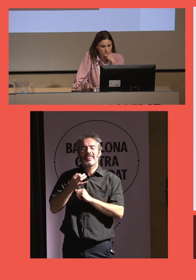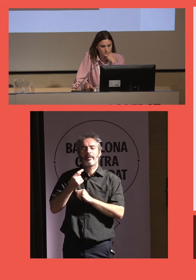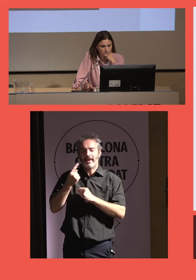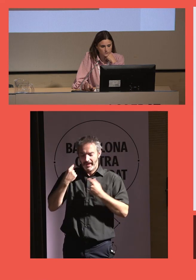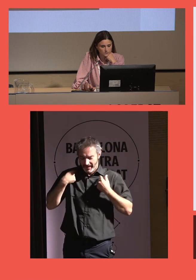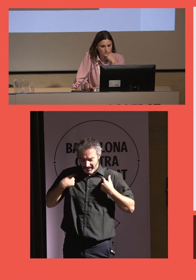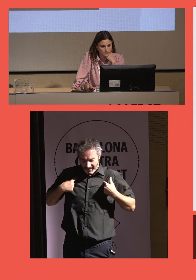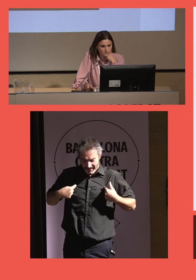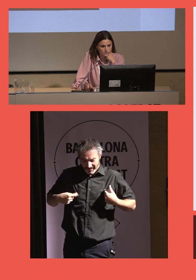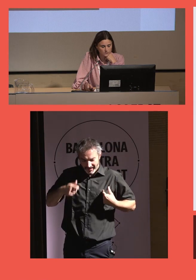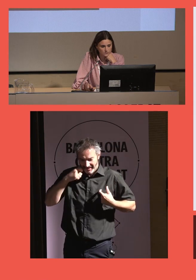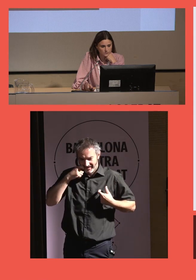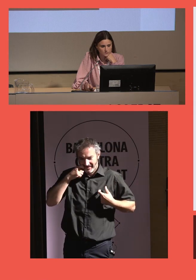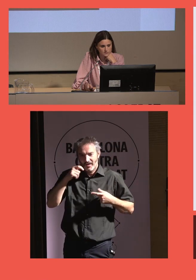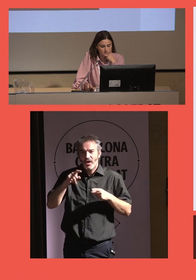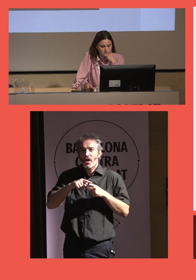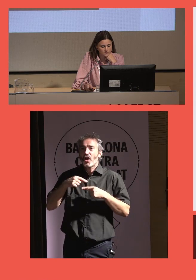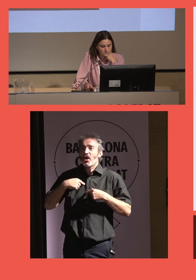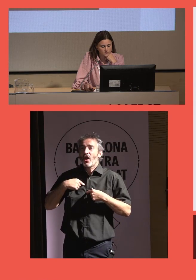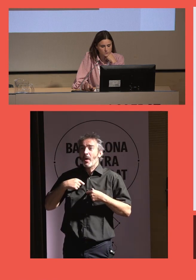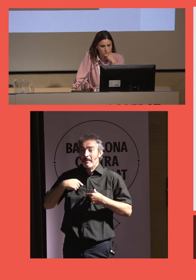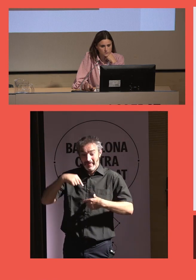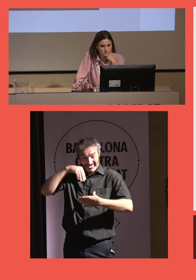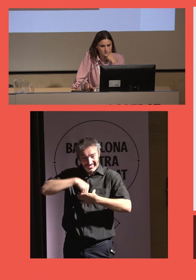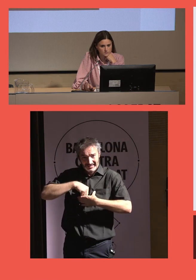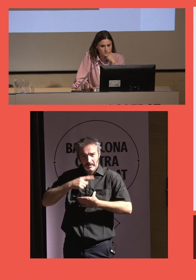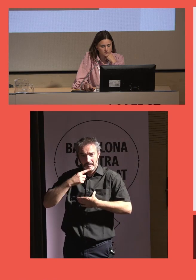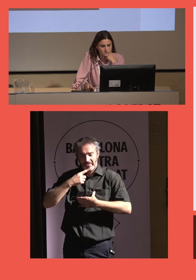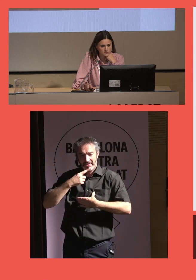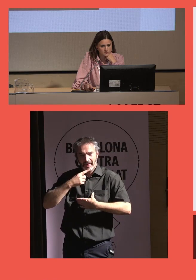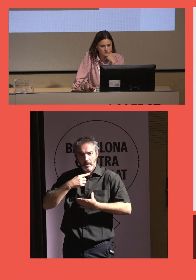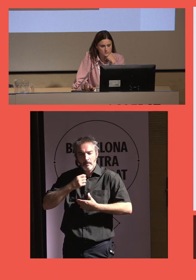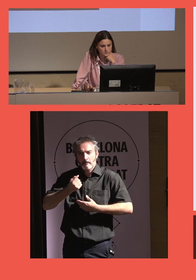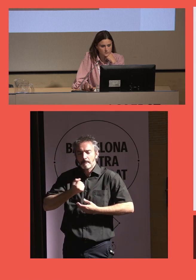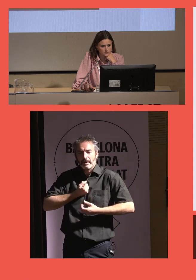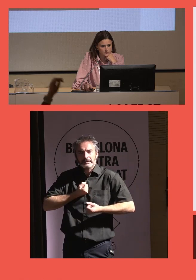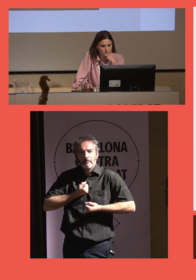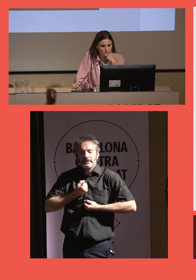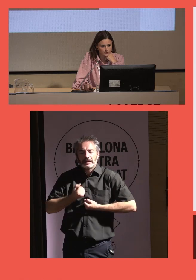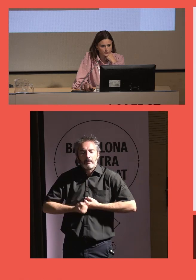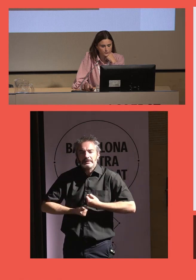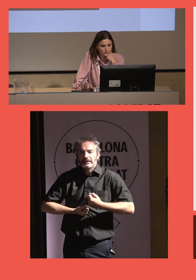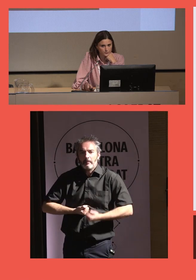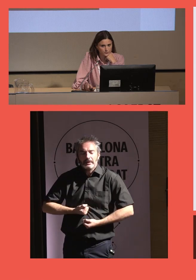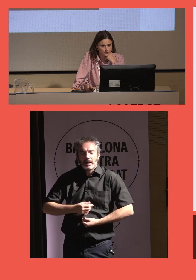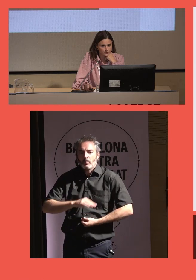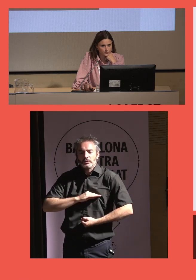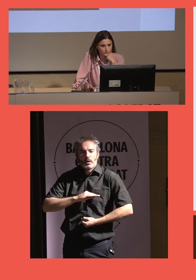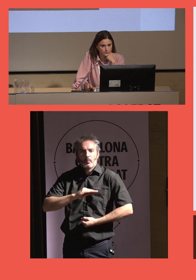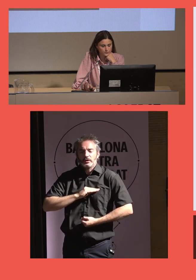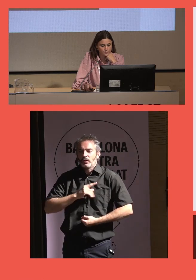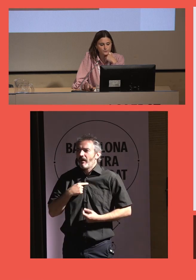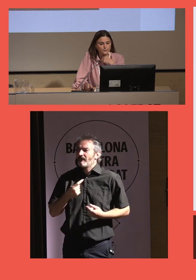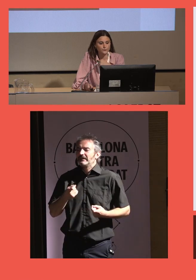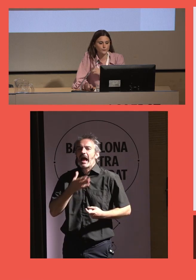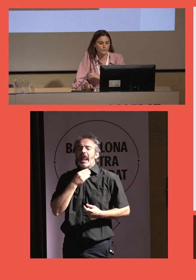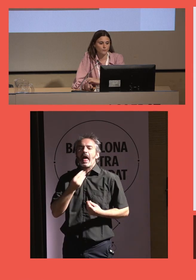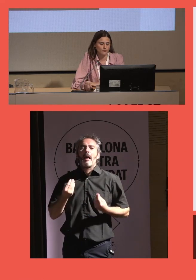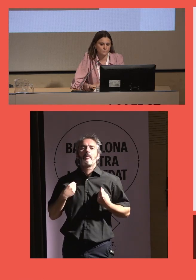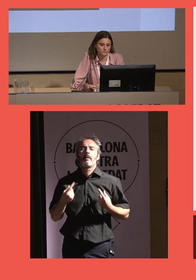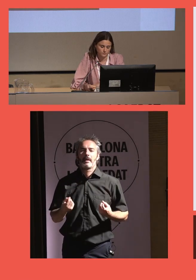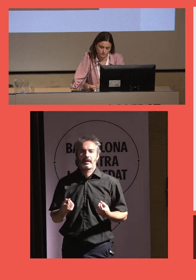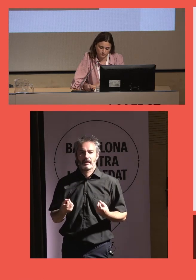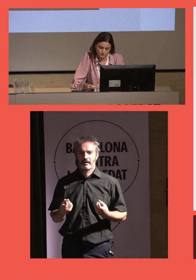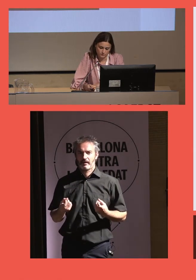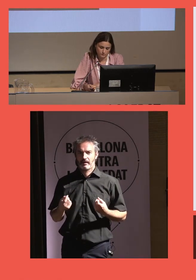estar viviendo en vida algo que te mata por dentro, te mata el ánimo, te mata las ganas de vivir. Te falta lo que una persona en